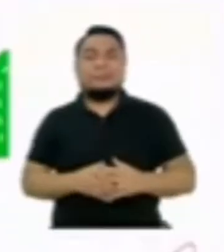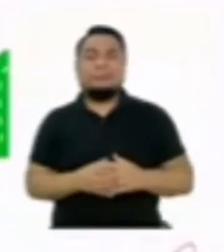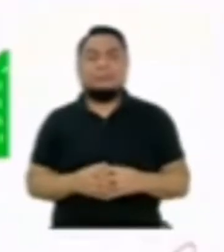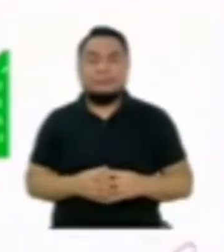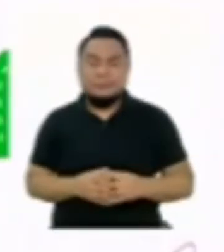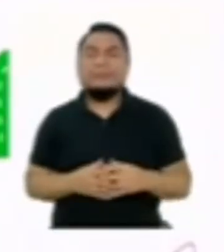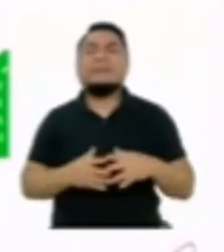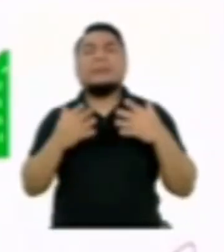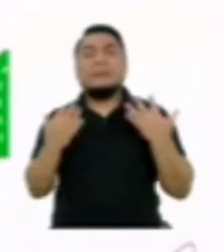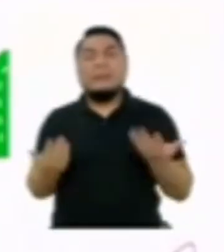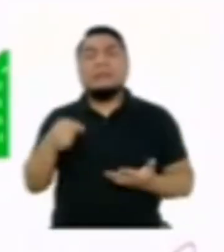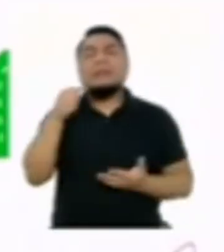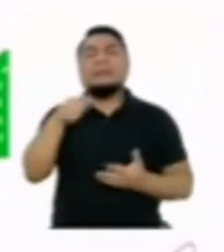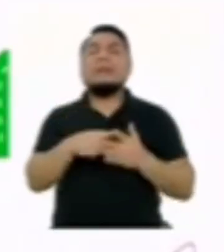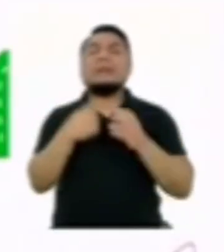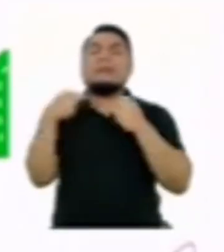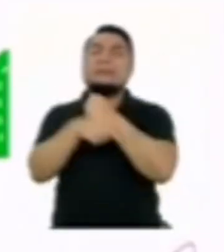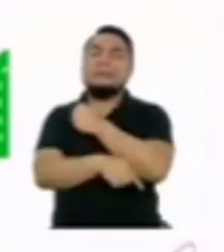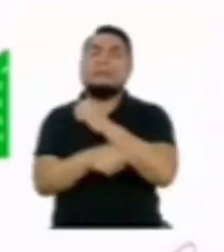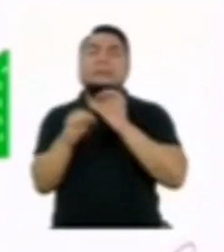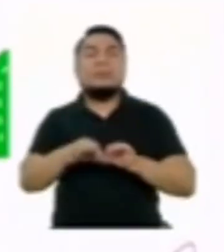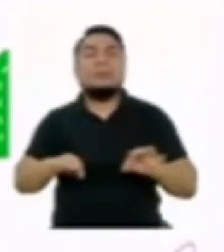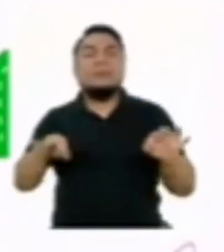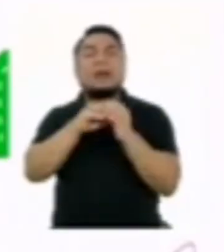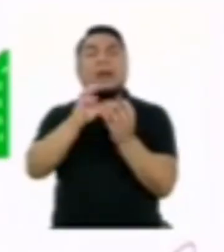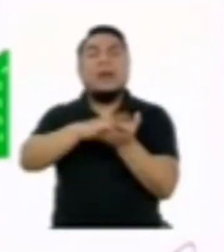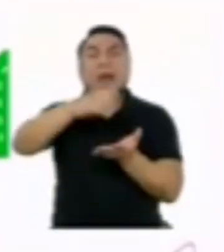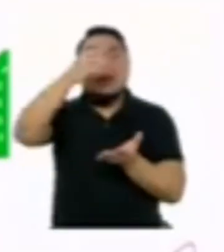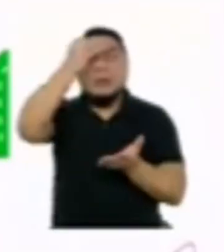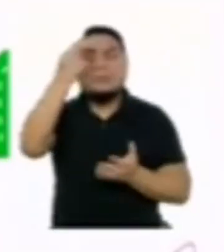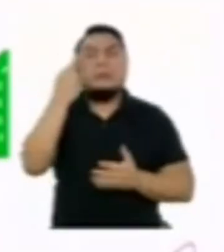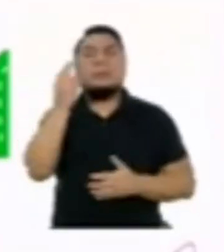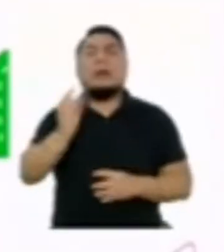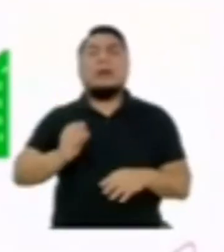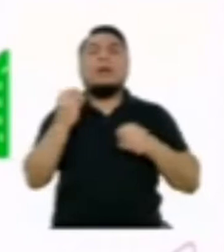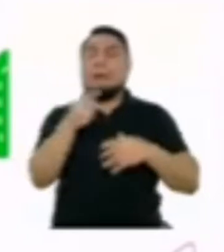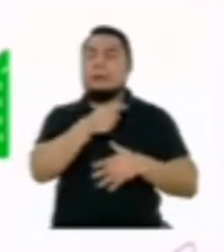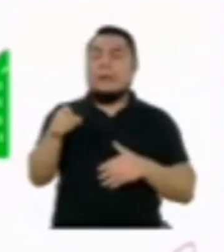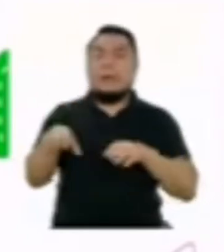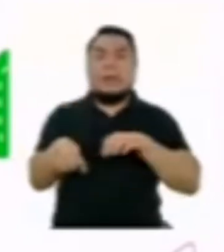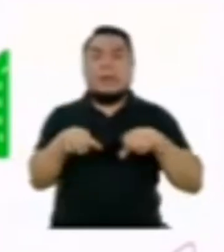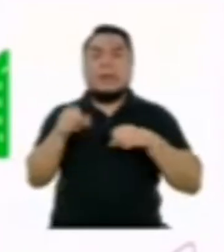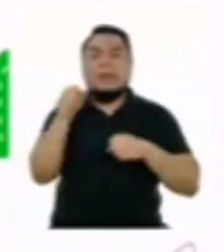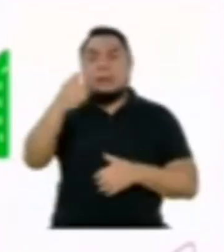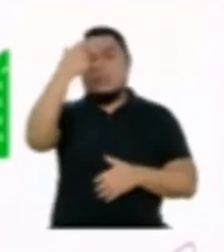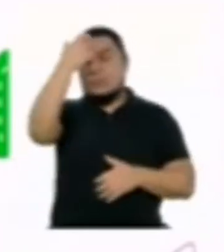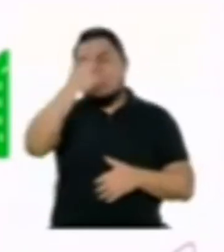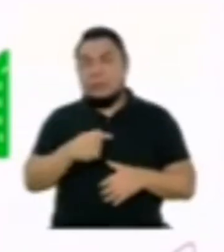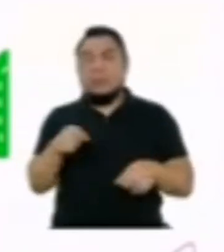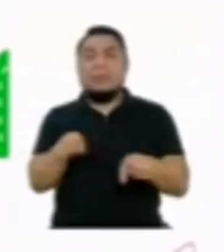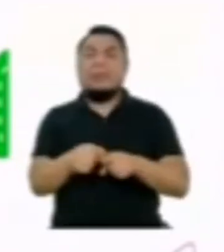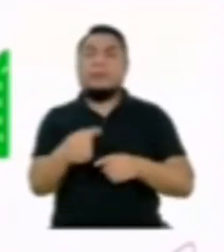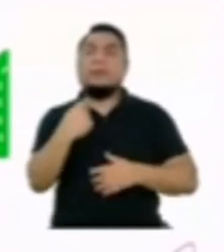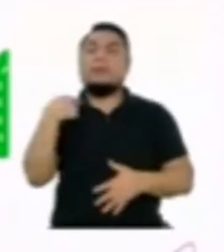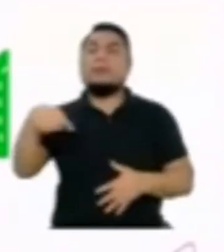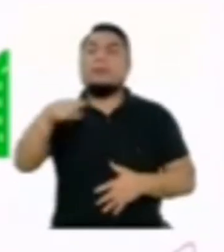Entonces, es extremadamente importante aprender y reflexionar sobre cómo las acciones humanas al afectar el medio ambiente